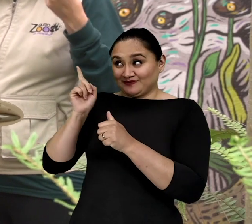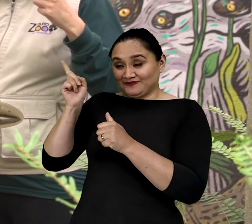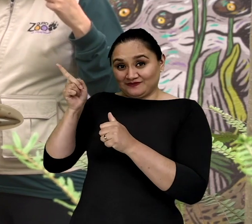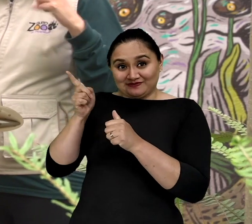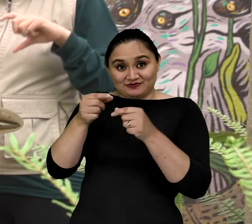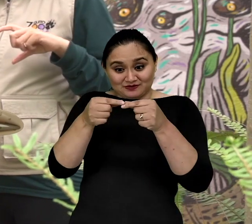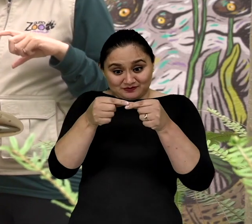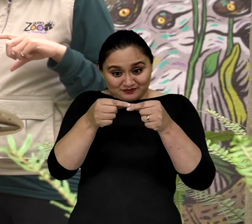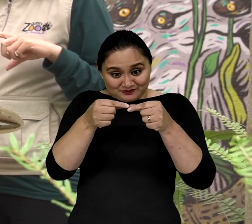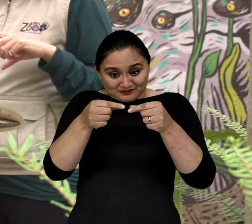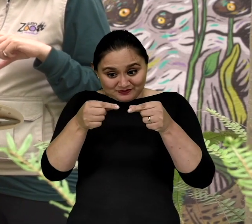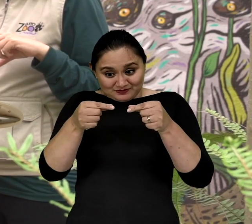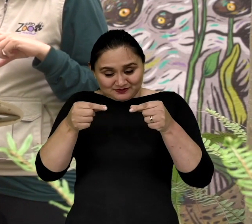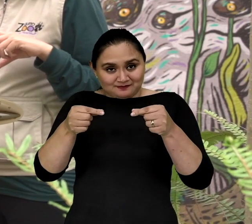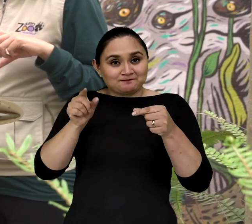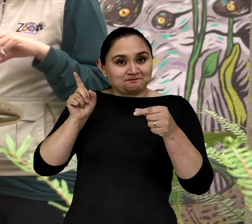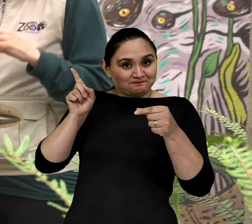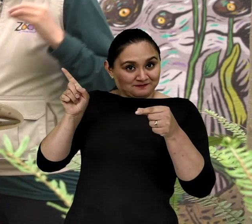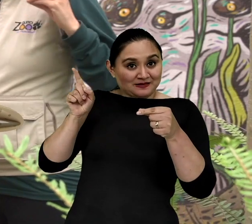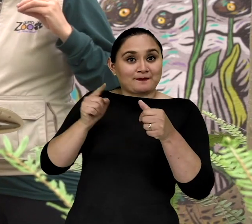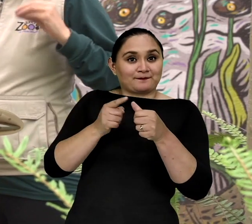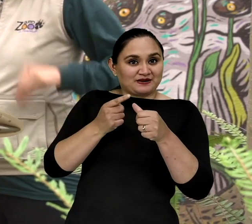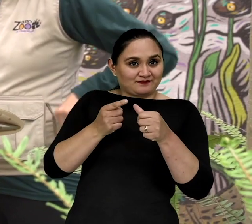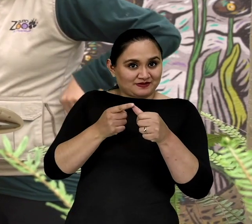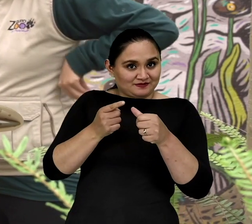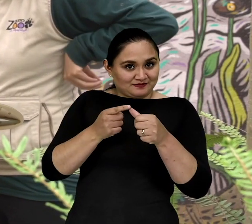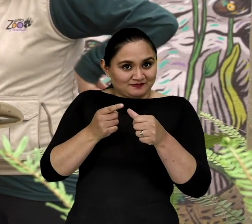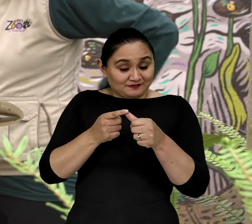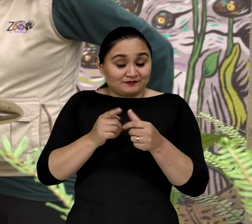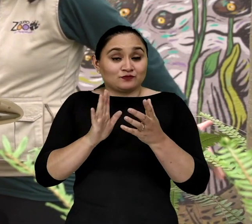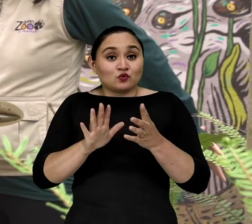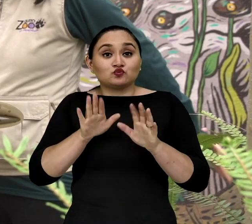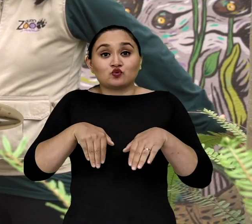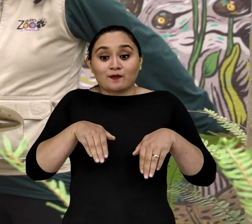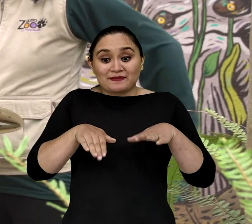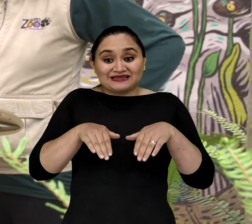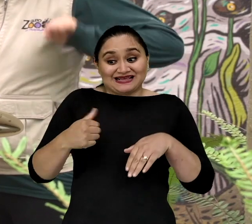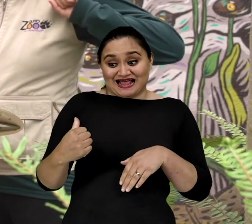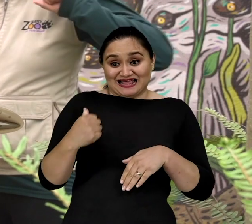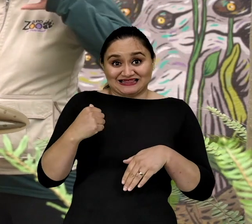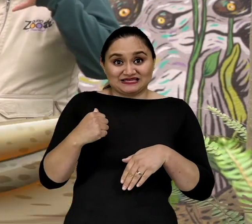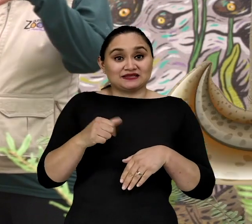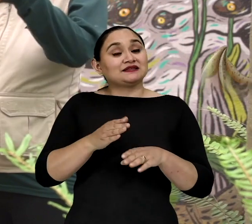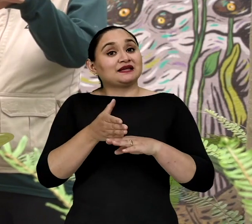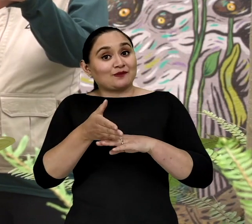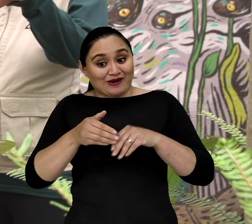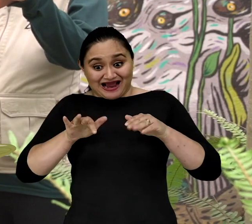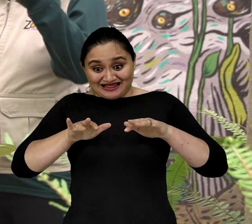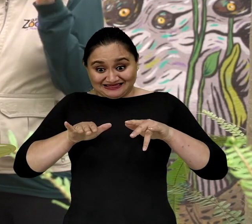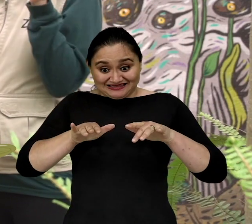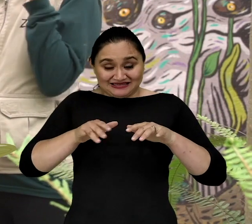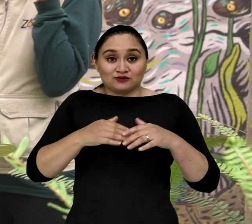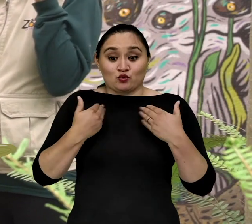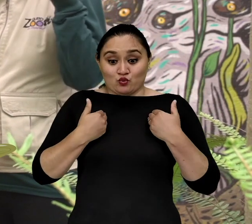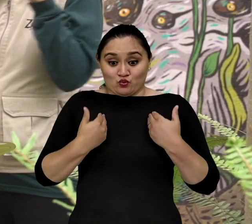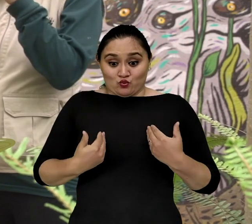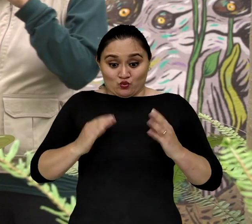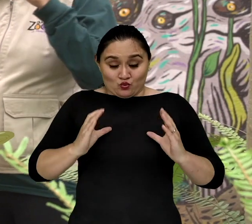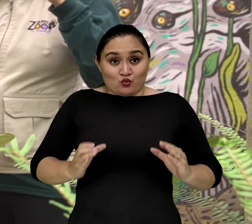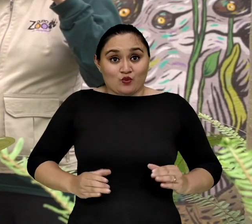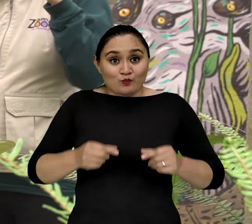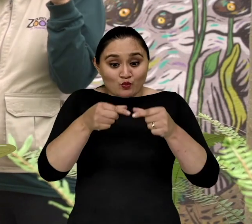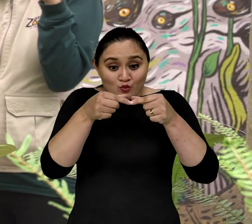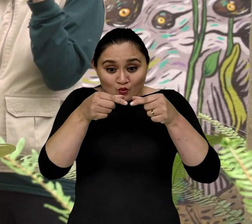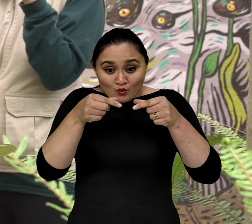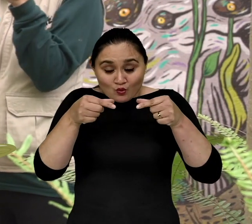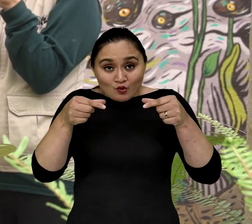peces o larvas, pero en realidad son renacuajos Primero salen sus patitas de atrás, luego las patitas de adelante Y el cuerpo que